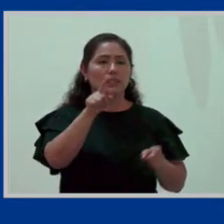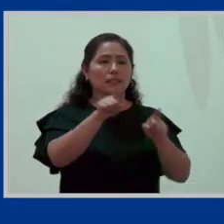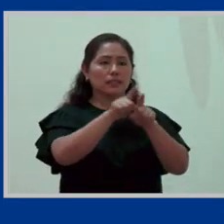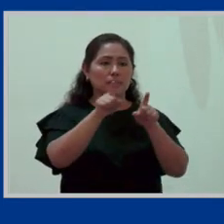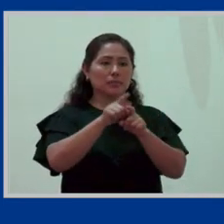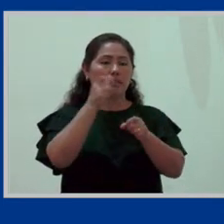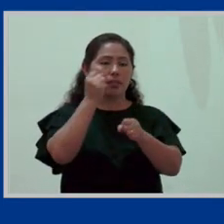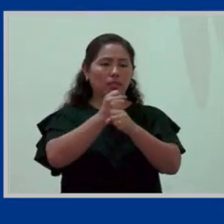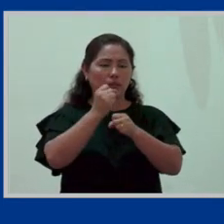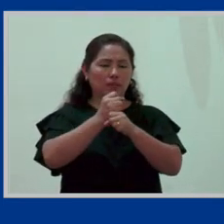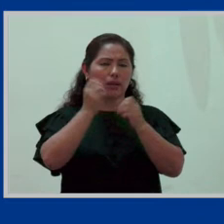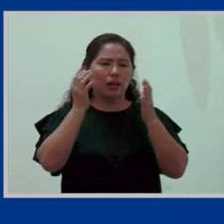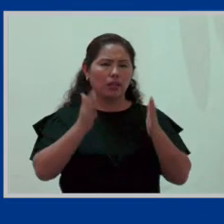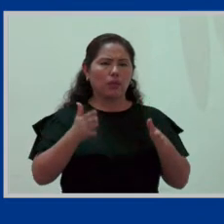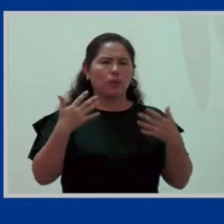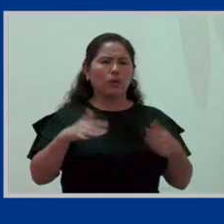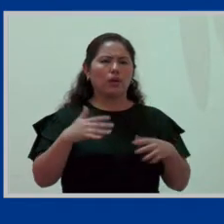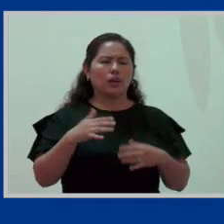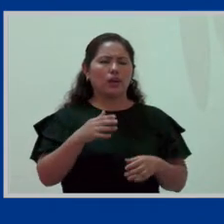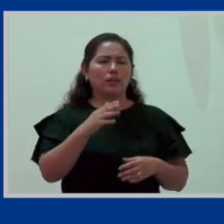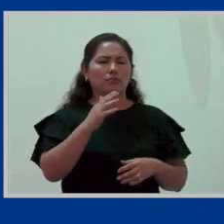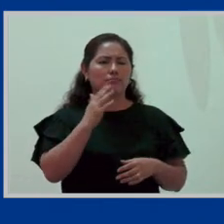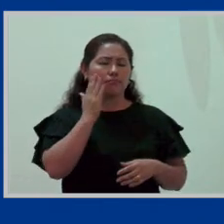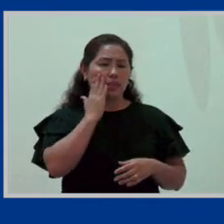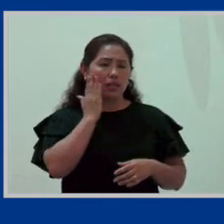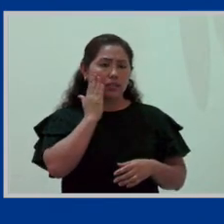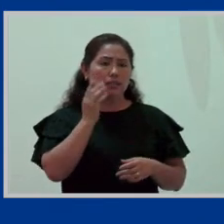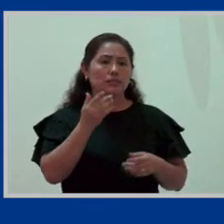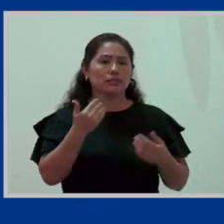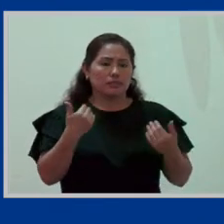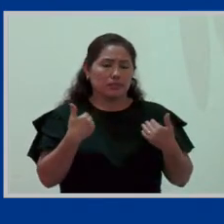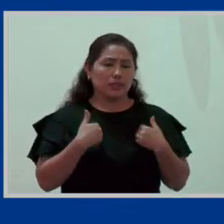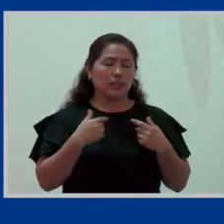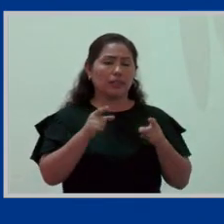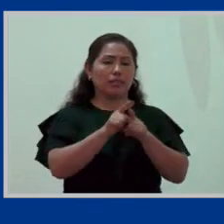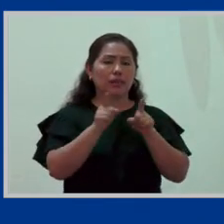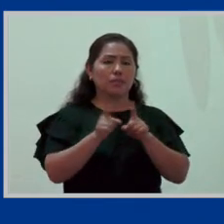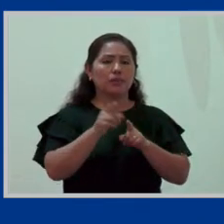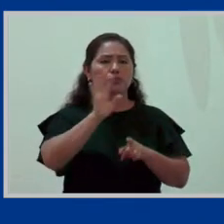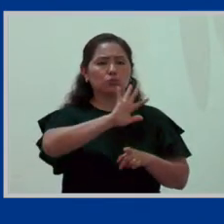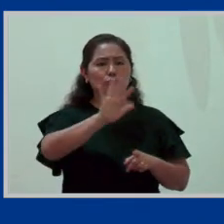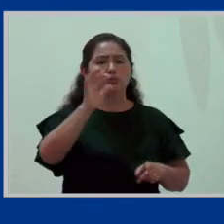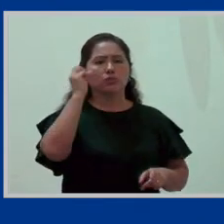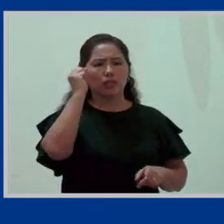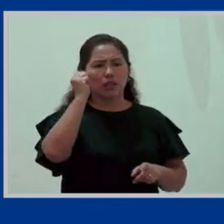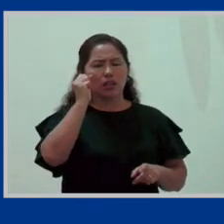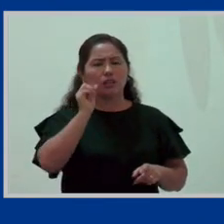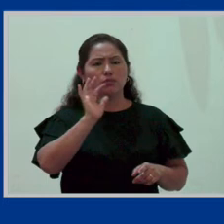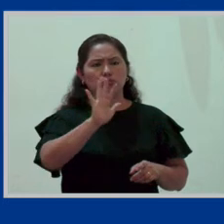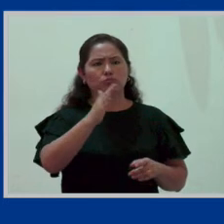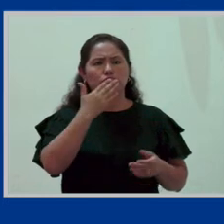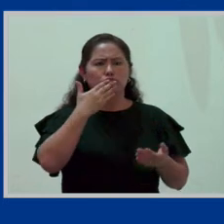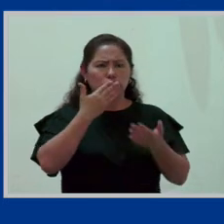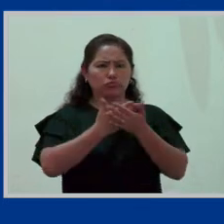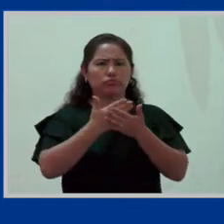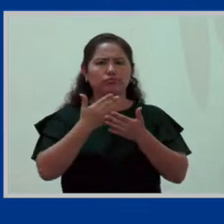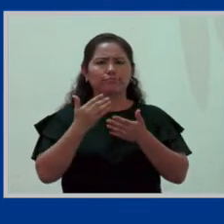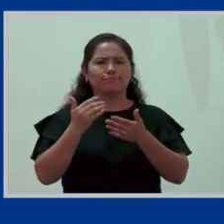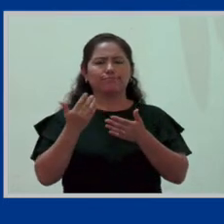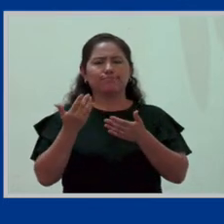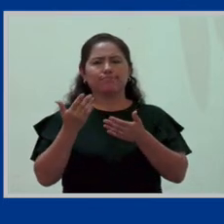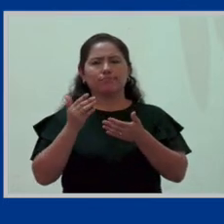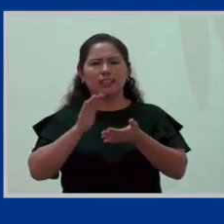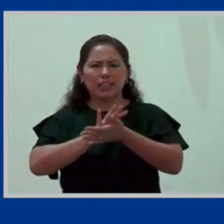trabajadoras, madres, tienen también derecho a la estabilidad laboral, es decir, que